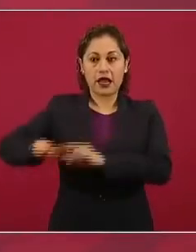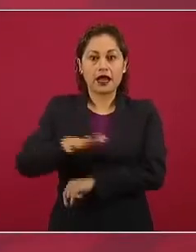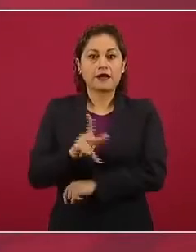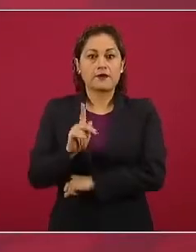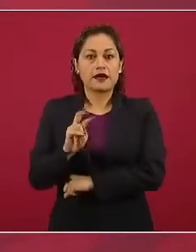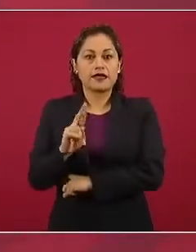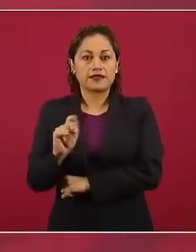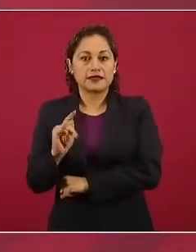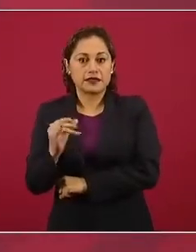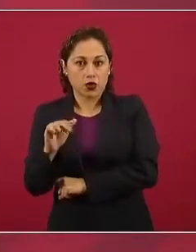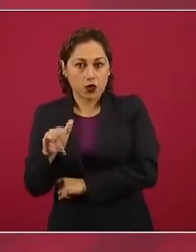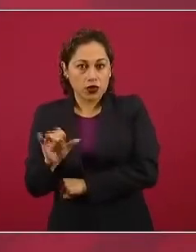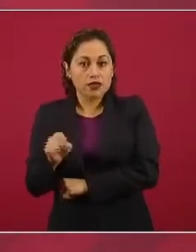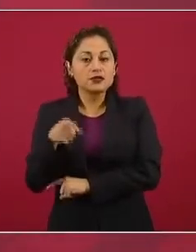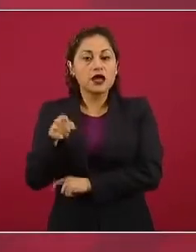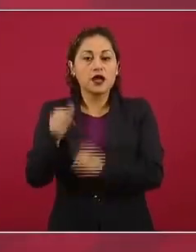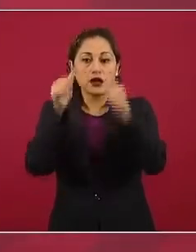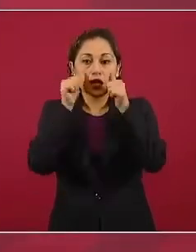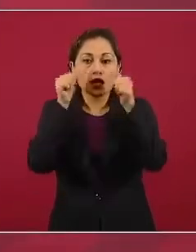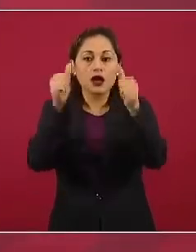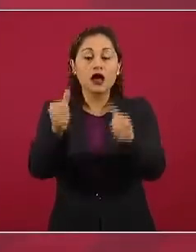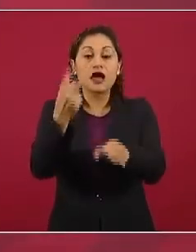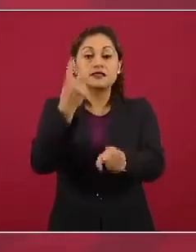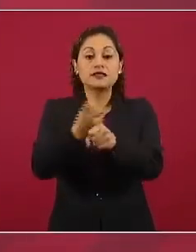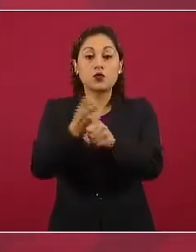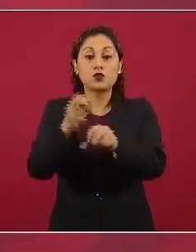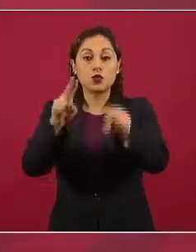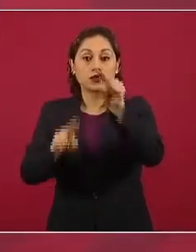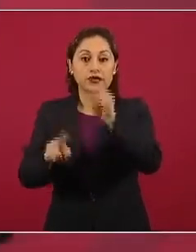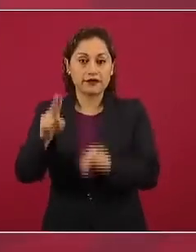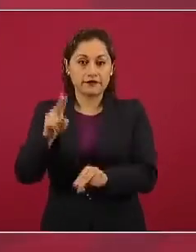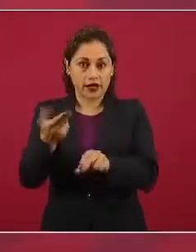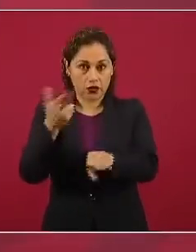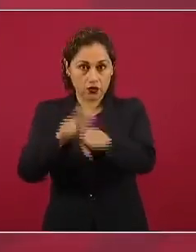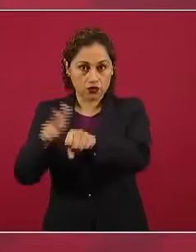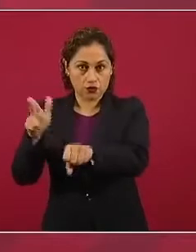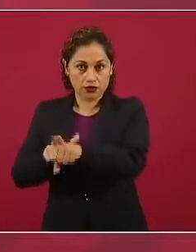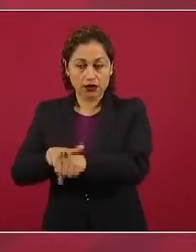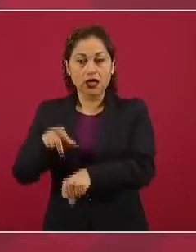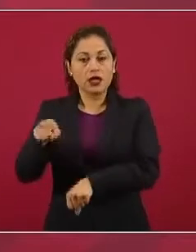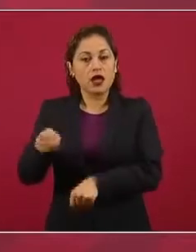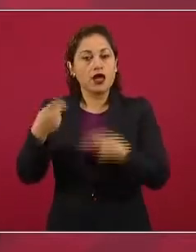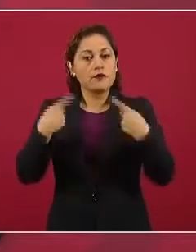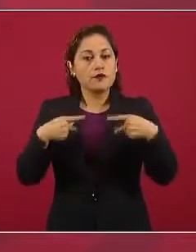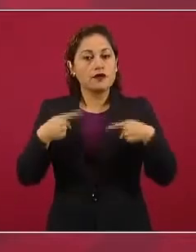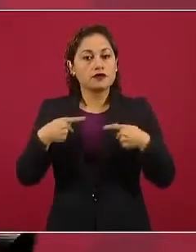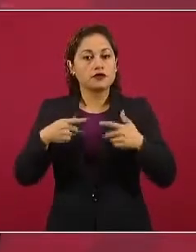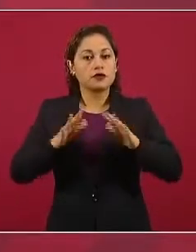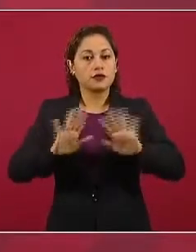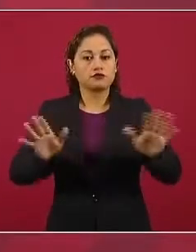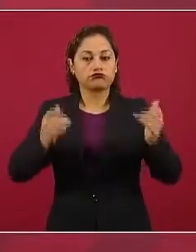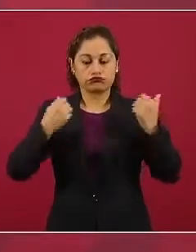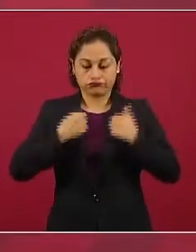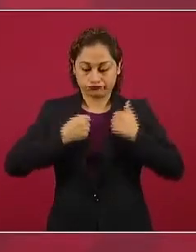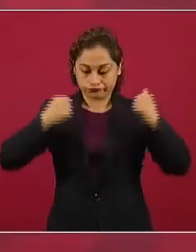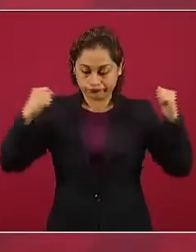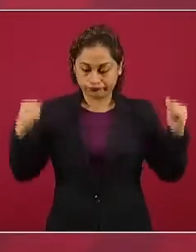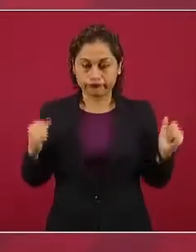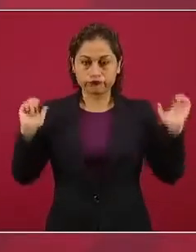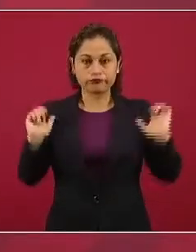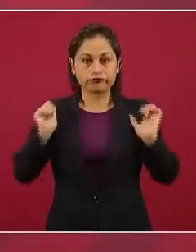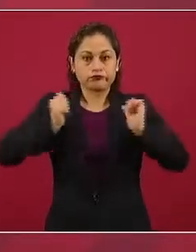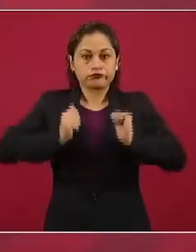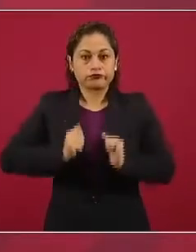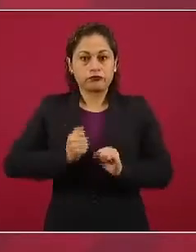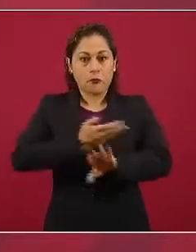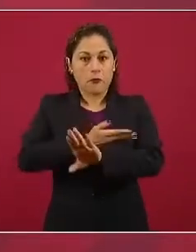operación de los hospitales de segundo nivel, que decidió levantarse, quitarse el saco, ponerse otra vez la